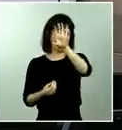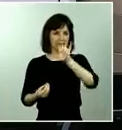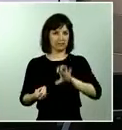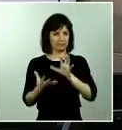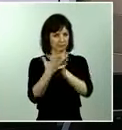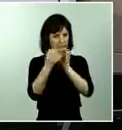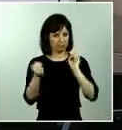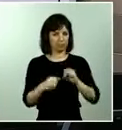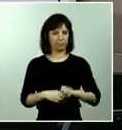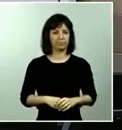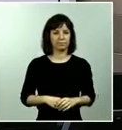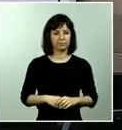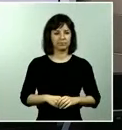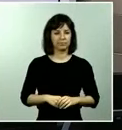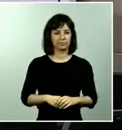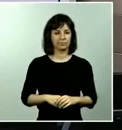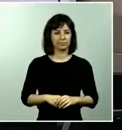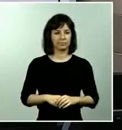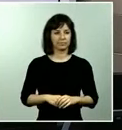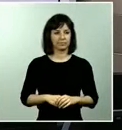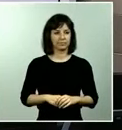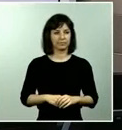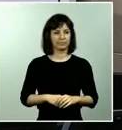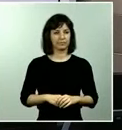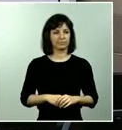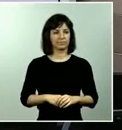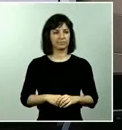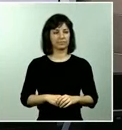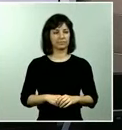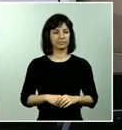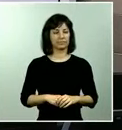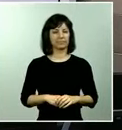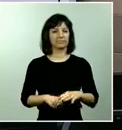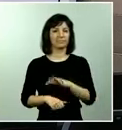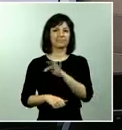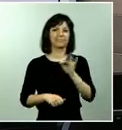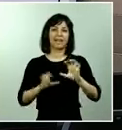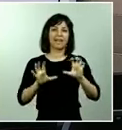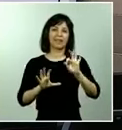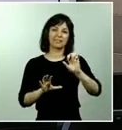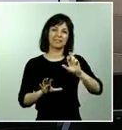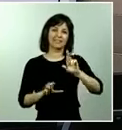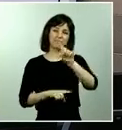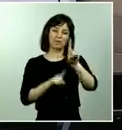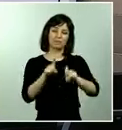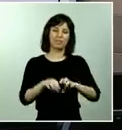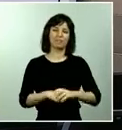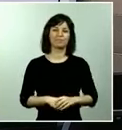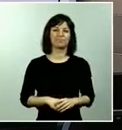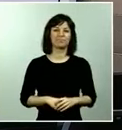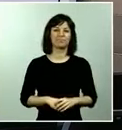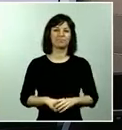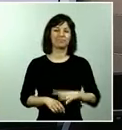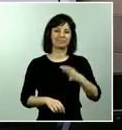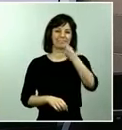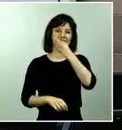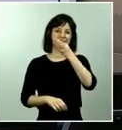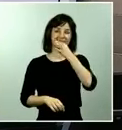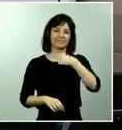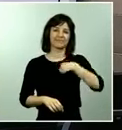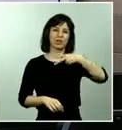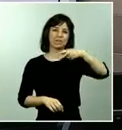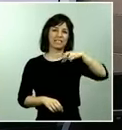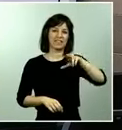Ahora es el turno de preguntar a la cadena SER. Adelante, cadena SER. Buenas tardes, ministros. Soy Nieves Boicoet, ciudad de la cadena